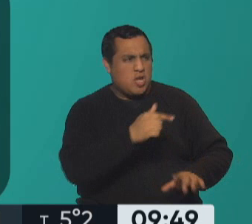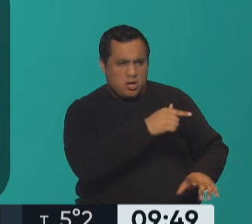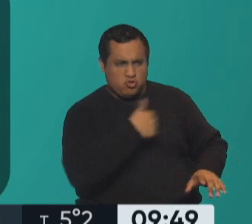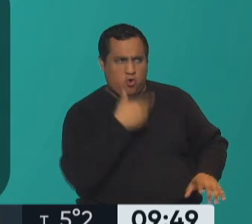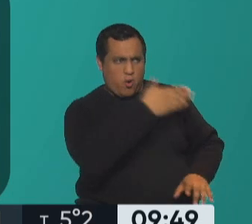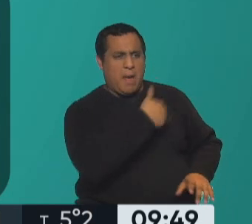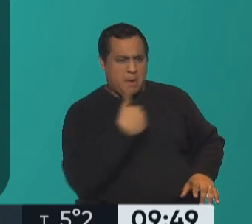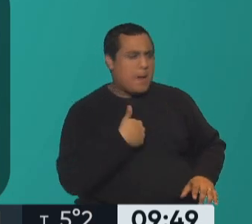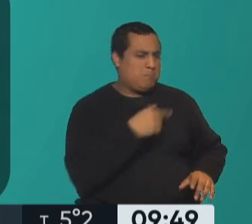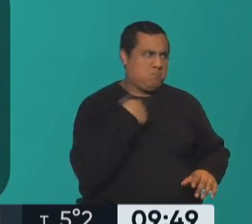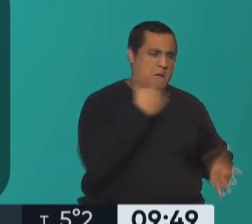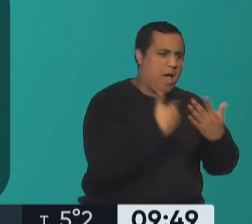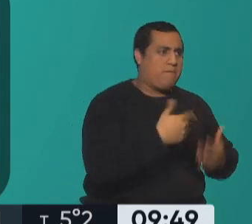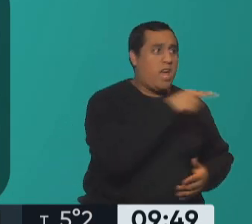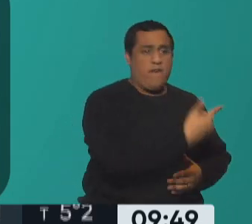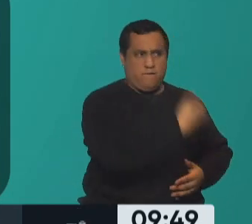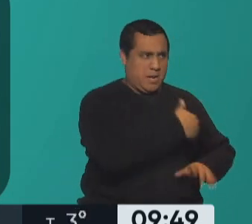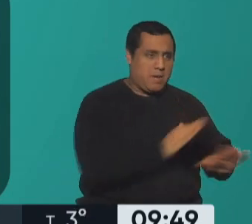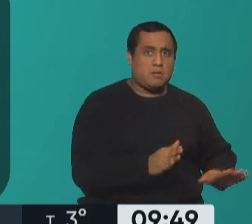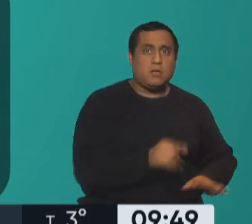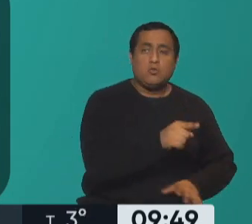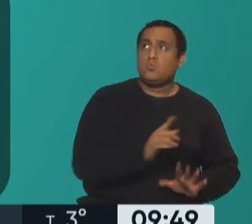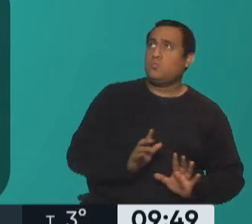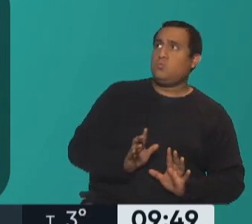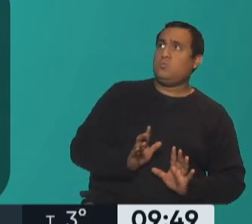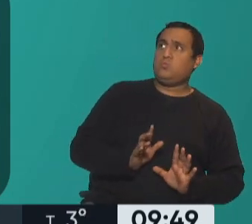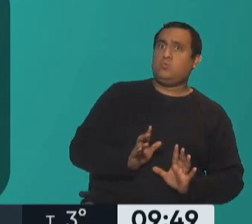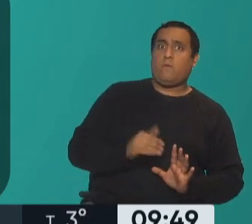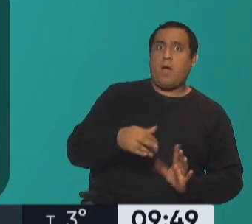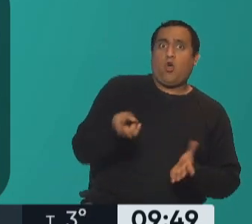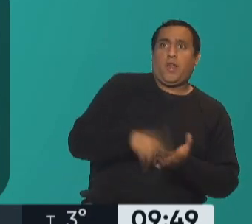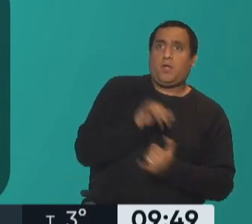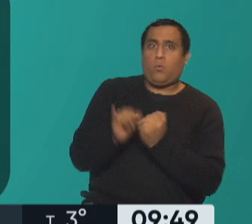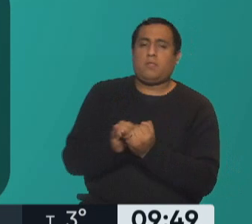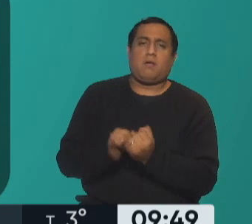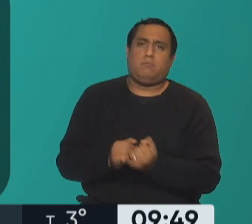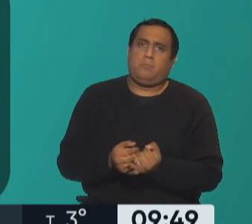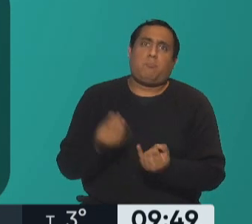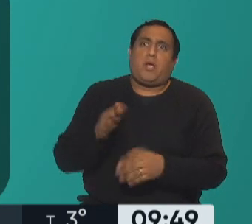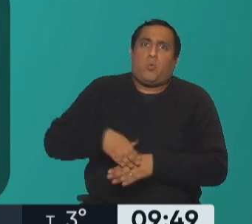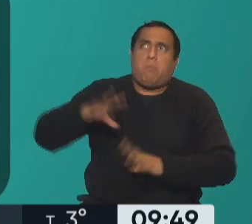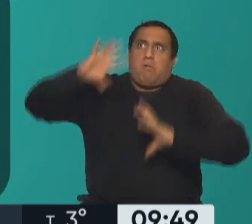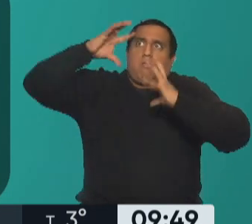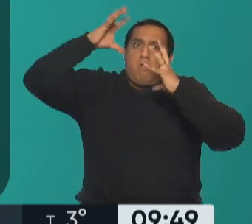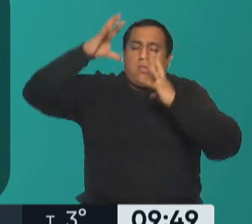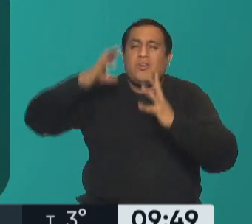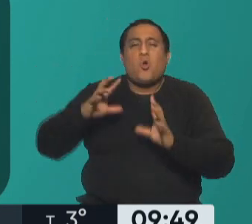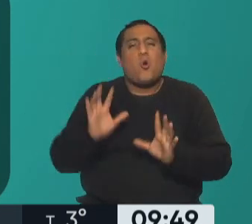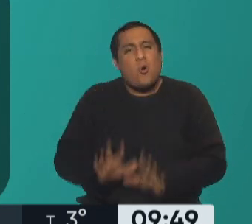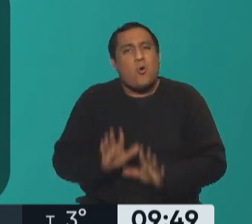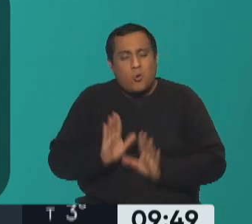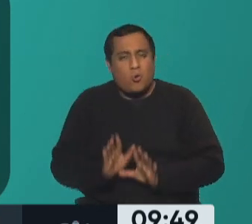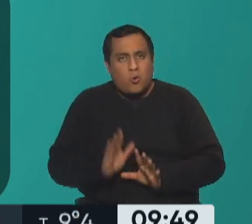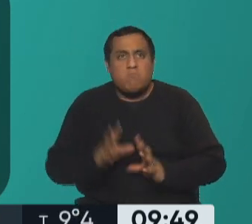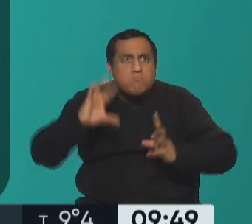chico nunca más viene a mi casa el chico de casa es no contarle más nada a su papá entonces no nos impongamos o no transmitamos